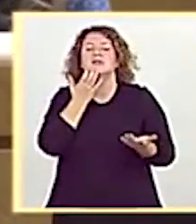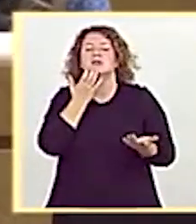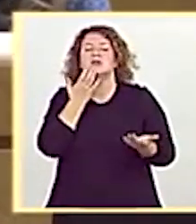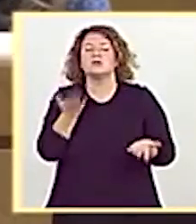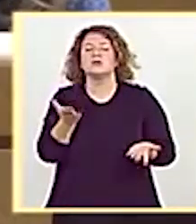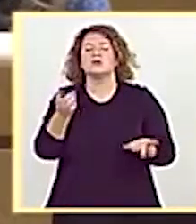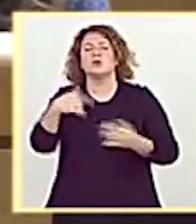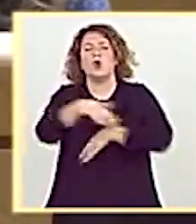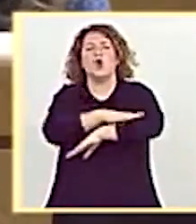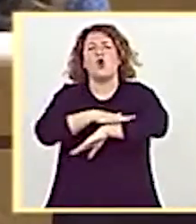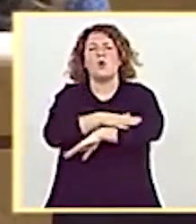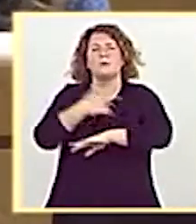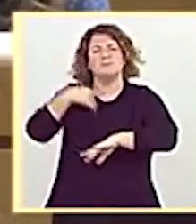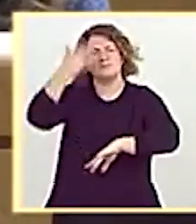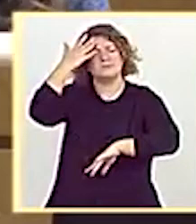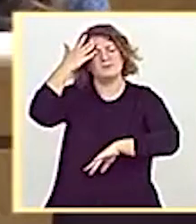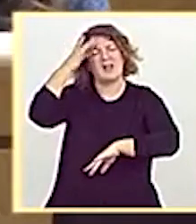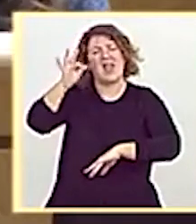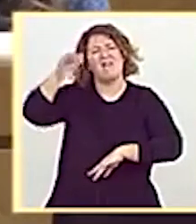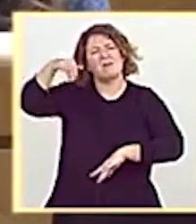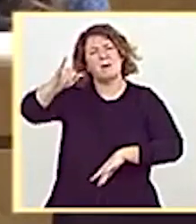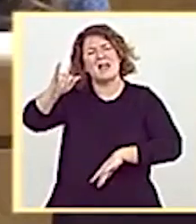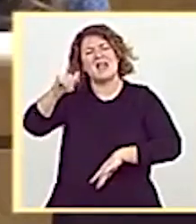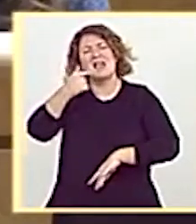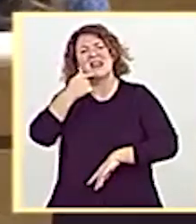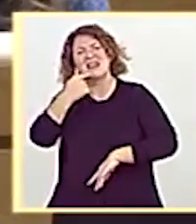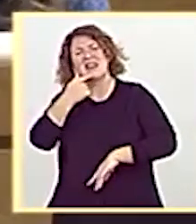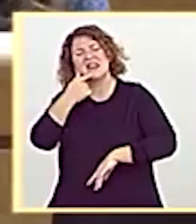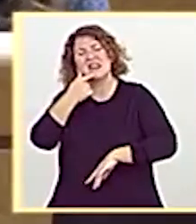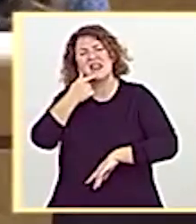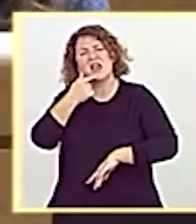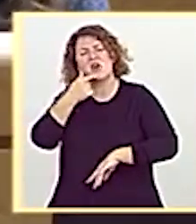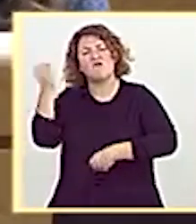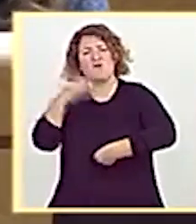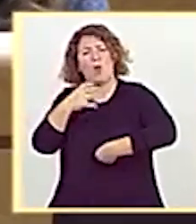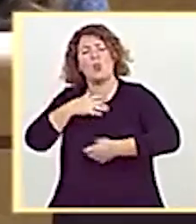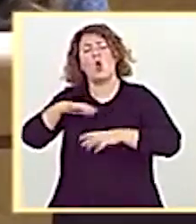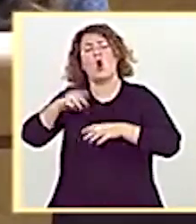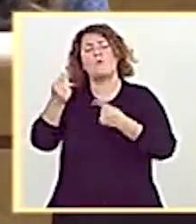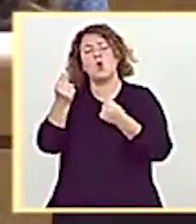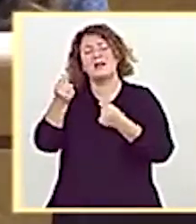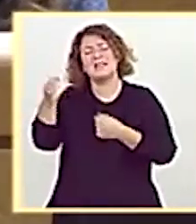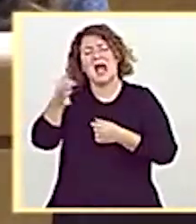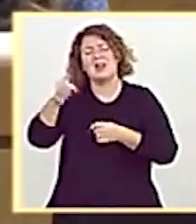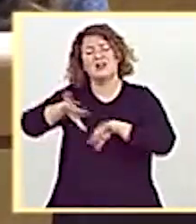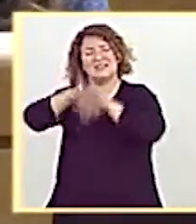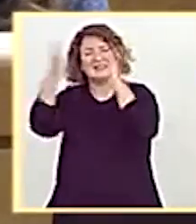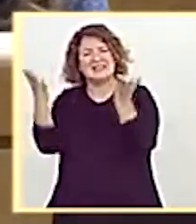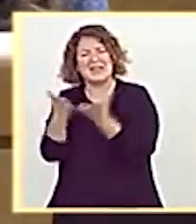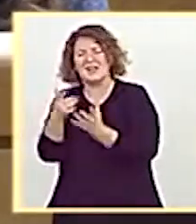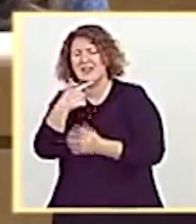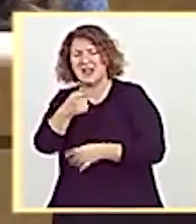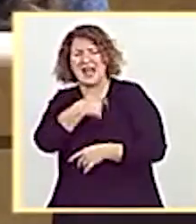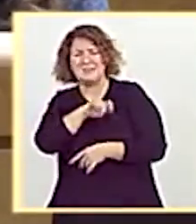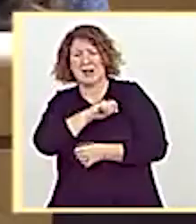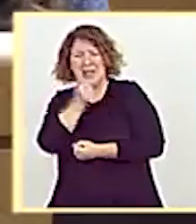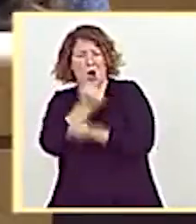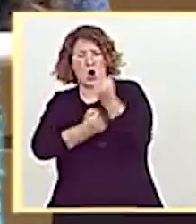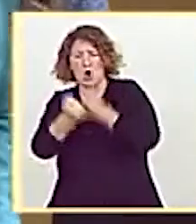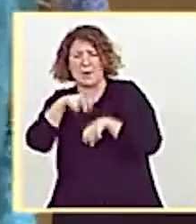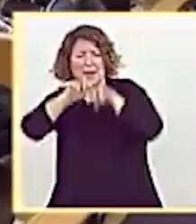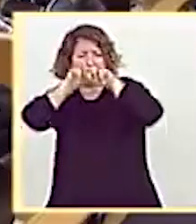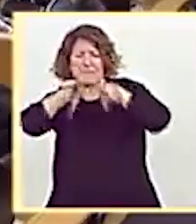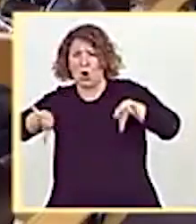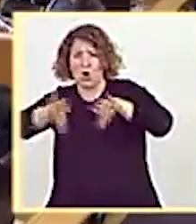de las predicciones del Fondo Monetario Internacional que vaticinan para la economía española la peor caída del mundo? Muchas gracias.